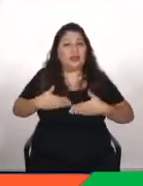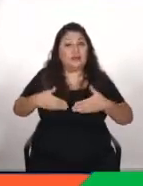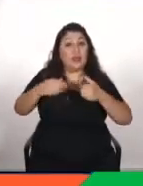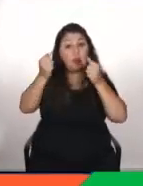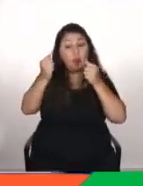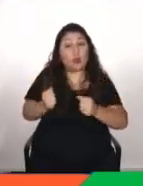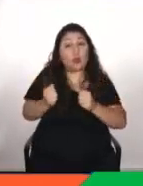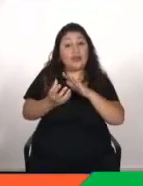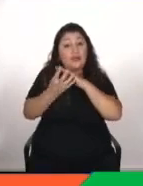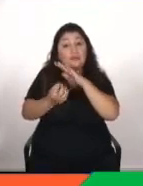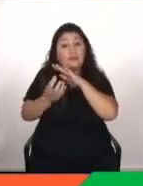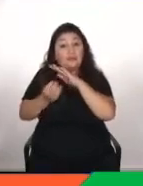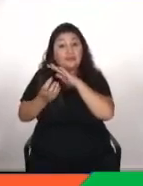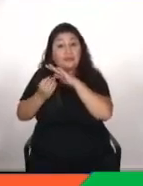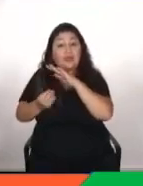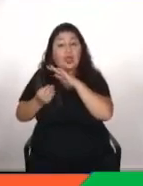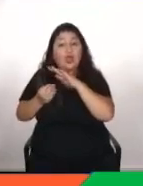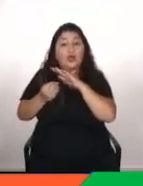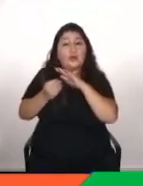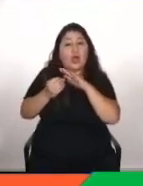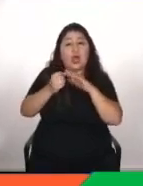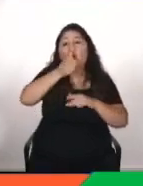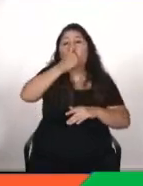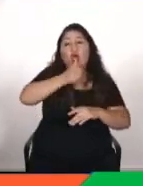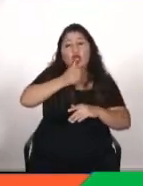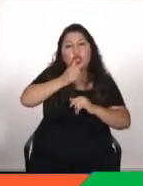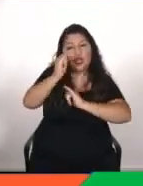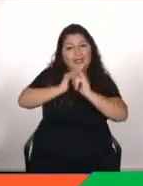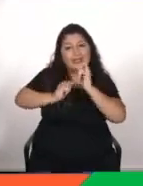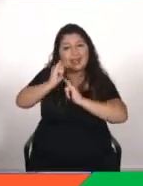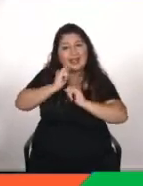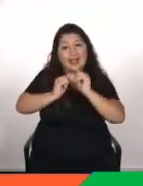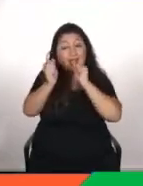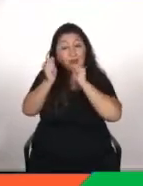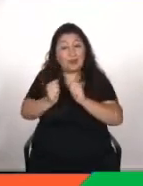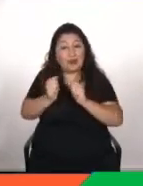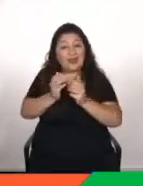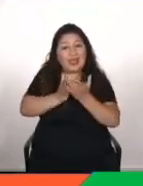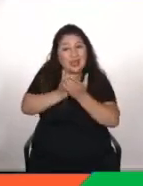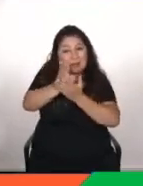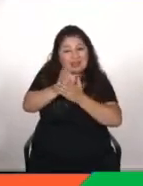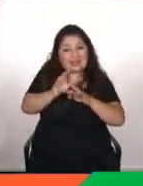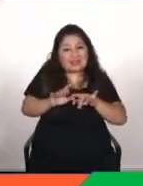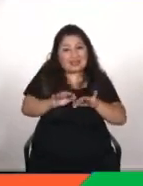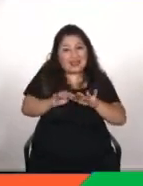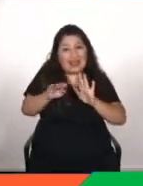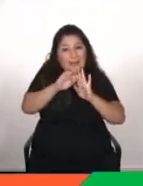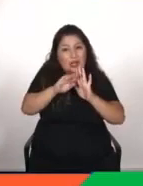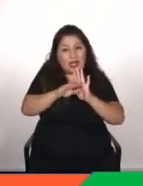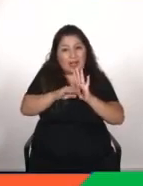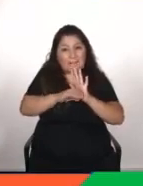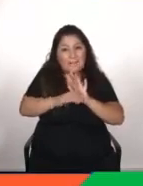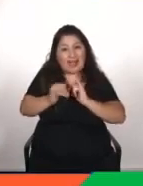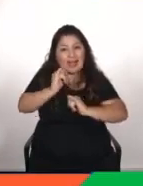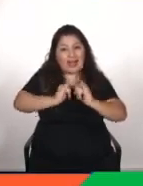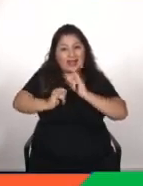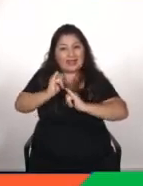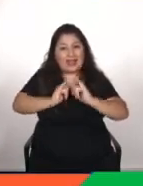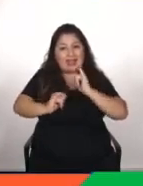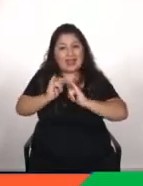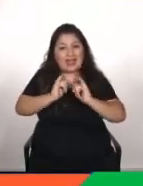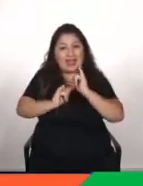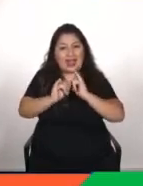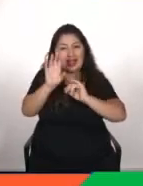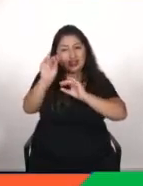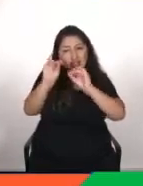a descargarse pequeños códigos de internet puede empezar a a programarlo en herramientas gratuitas que hay disponibles y puede empezar a toquetear cosas que es que realmente